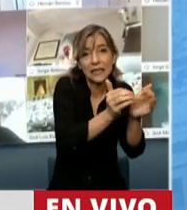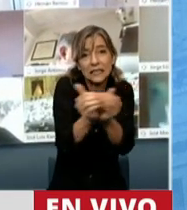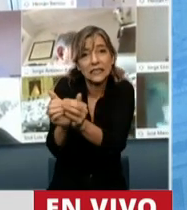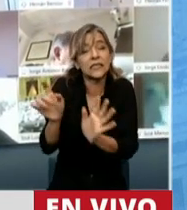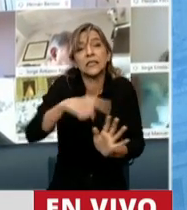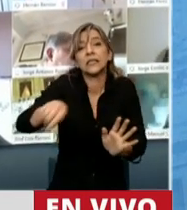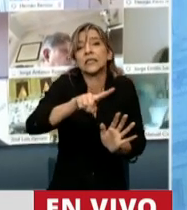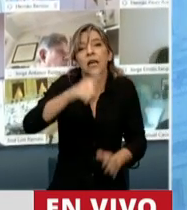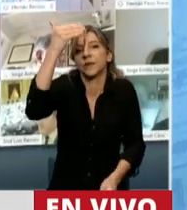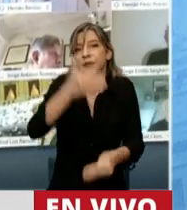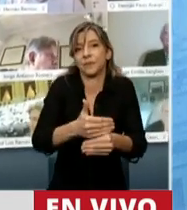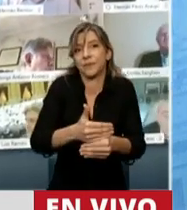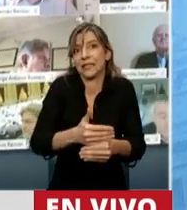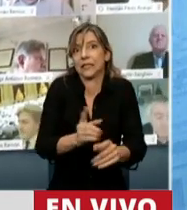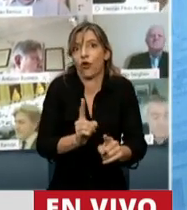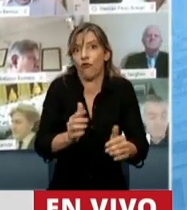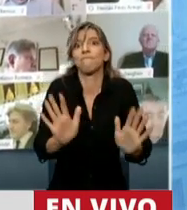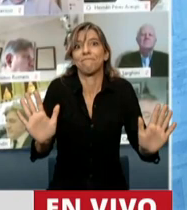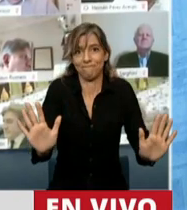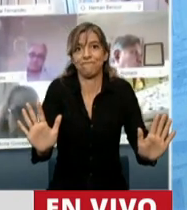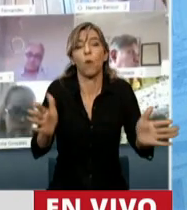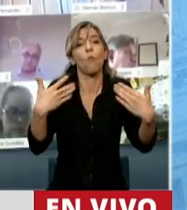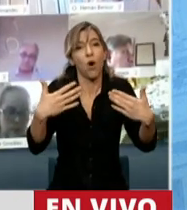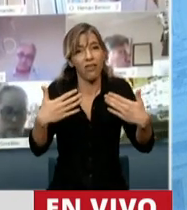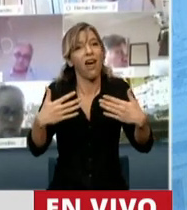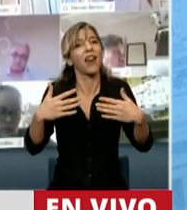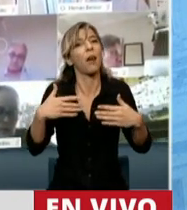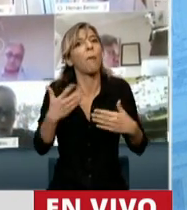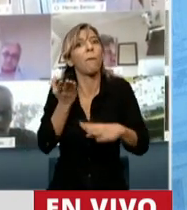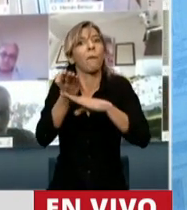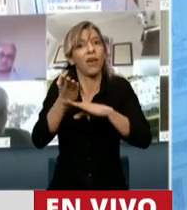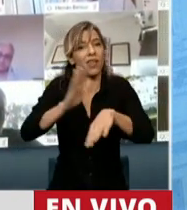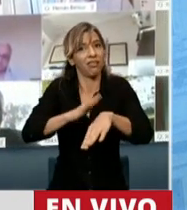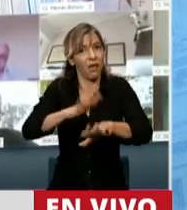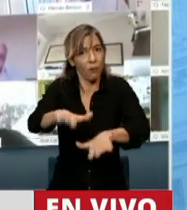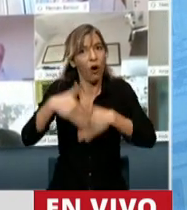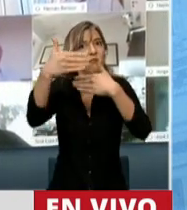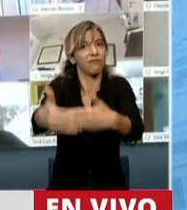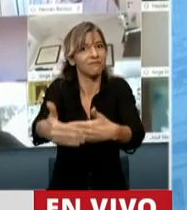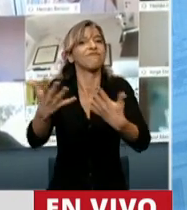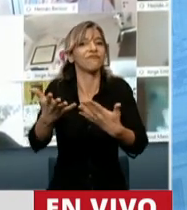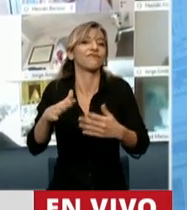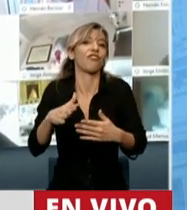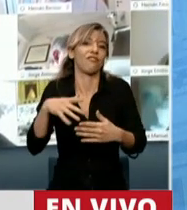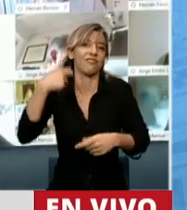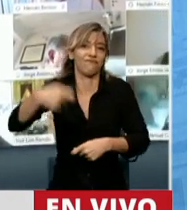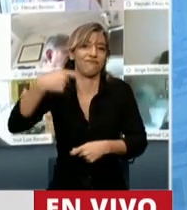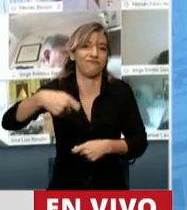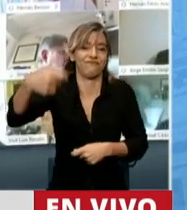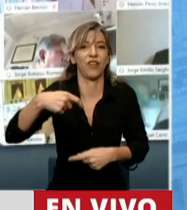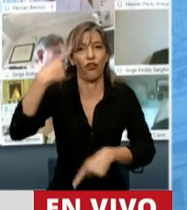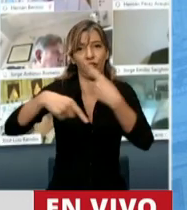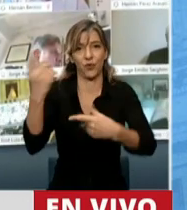como único destino el concurso y la quiebra. Por esa razón, es que acompañamos el dictamen unificado.